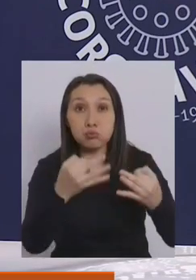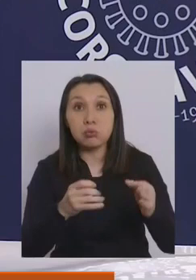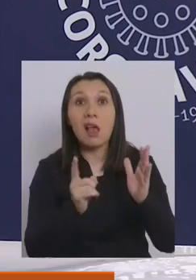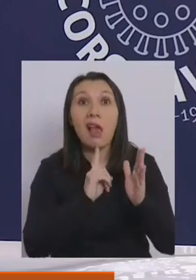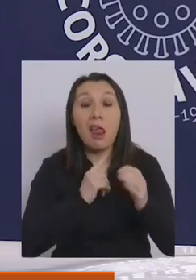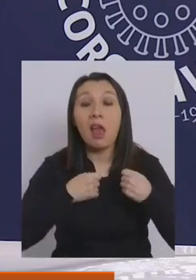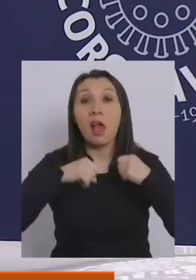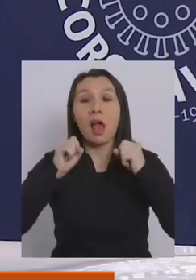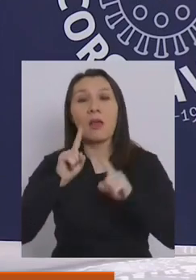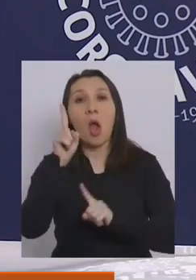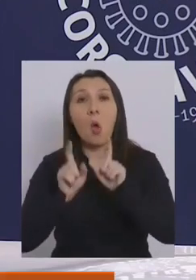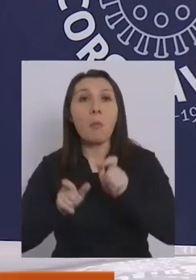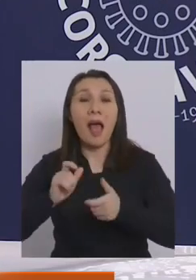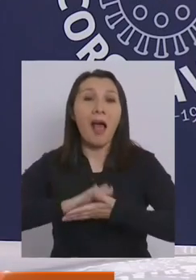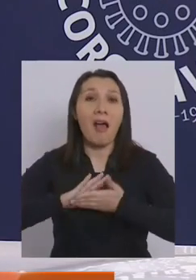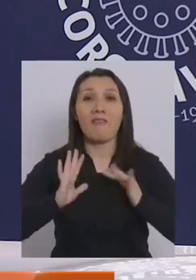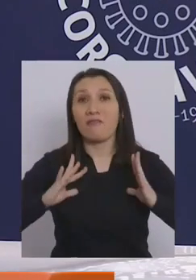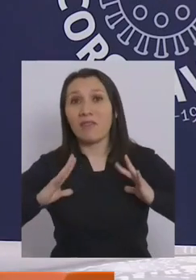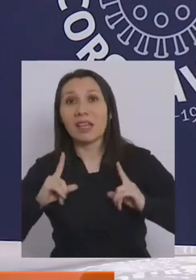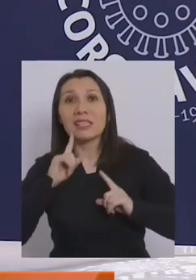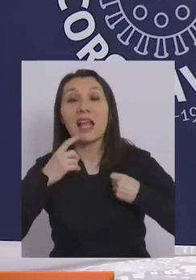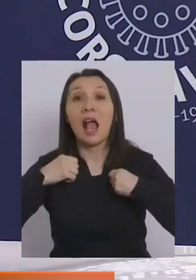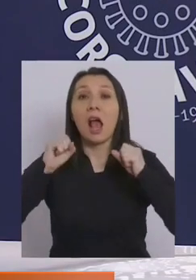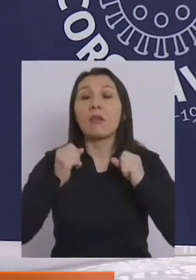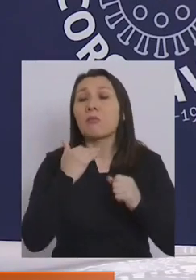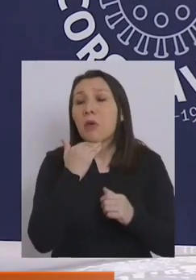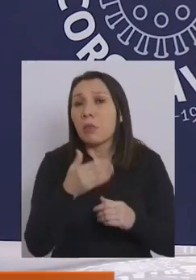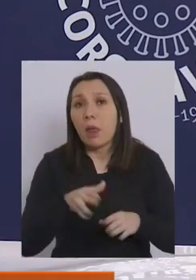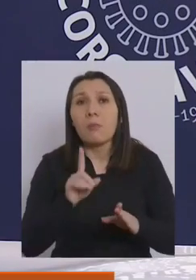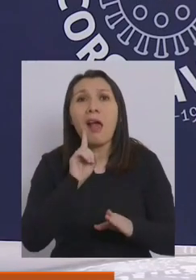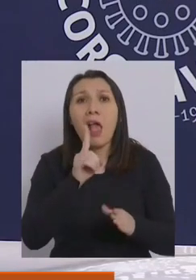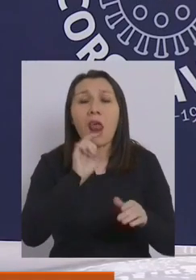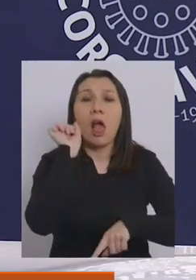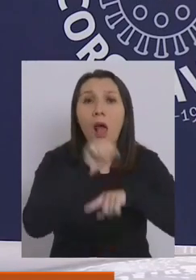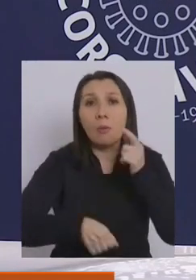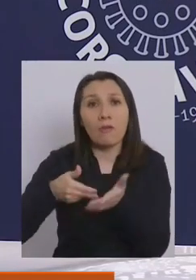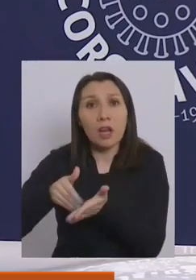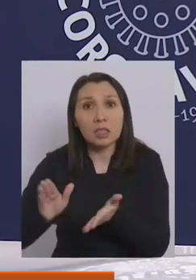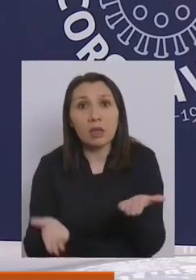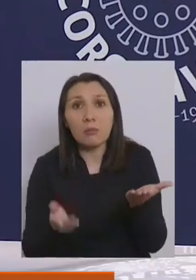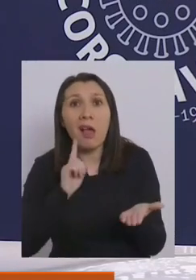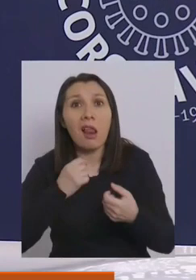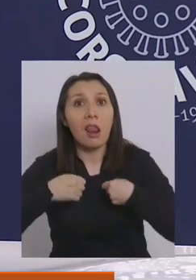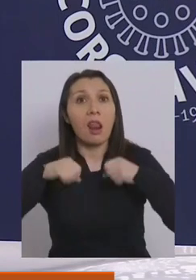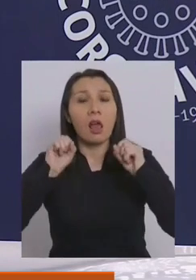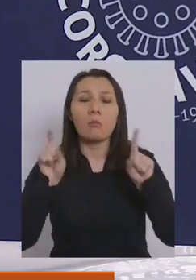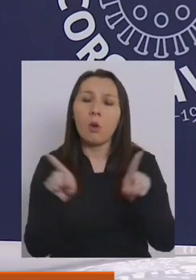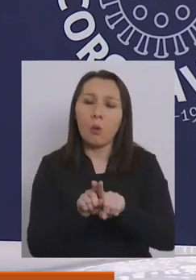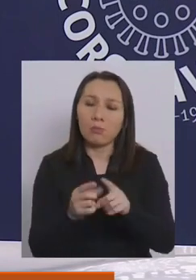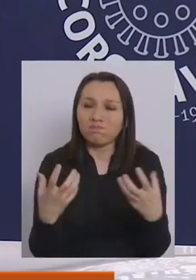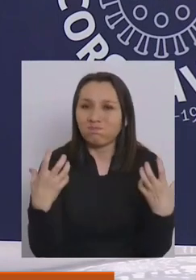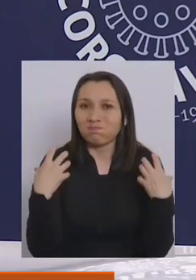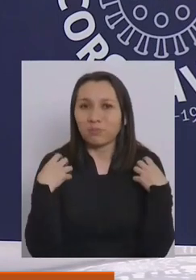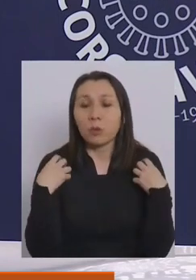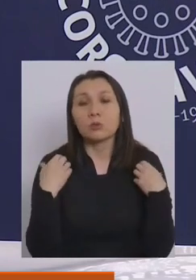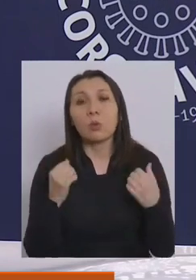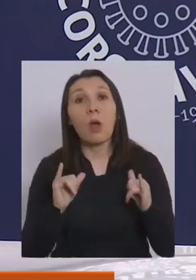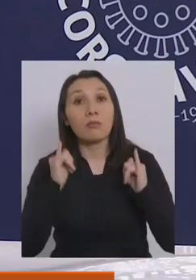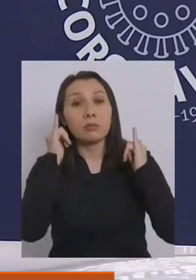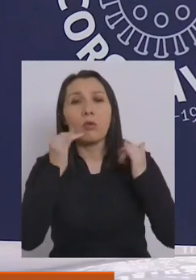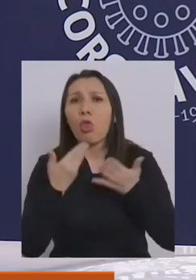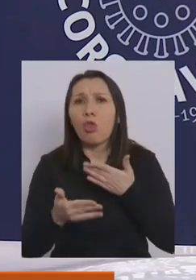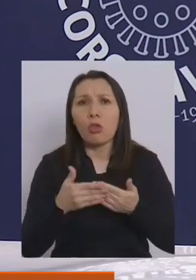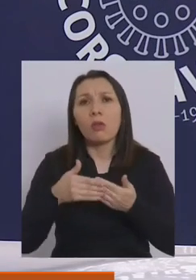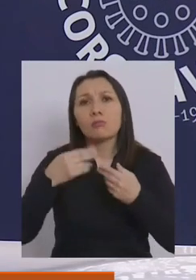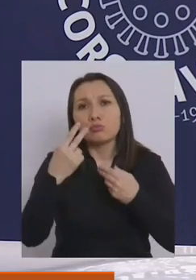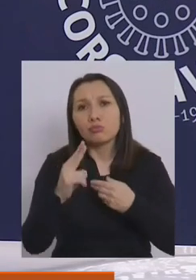aquellas personas que van a festejar, independientemente de cuáles sean los resultados, que lo hagamos también con mucha responsabilidad, ojalá en el